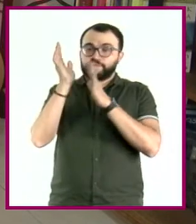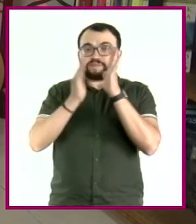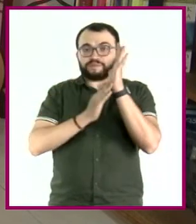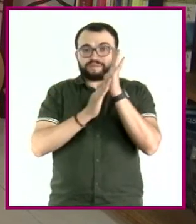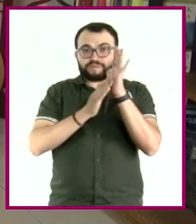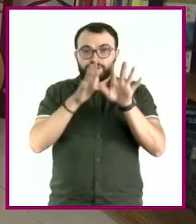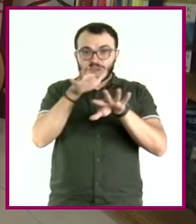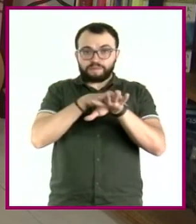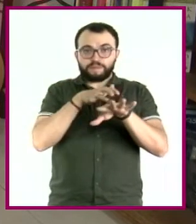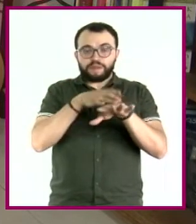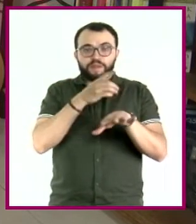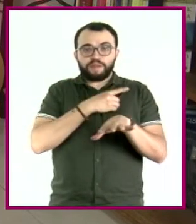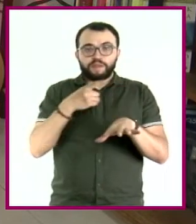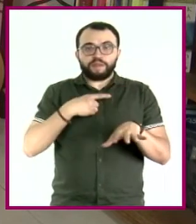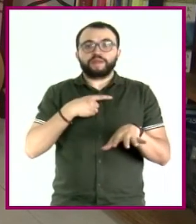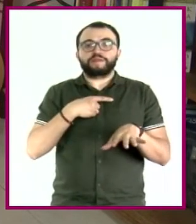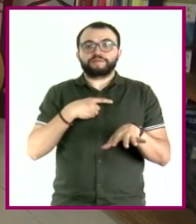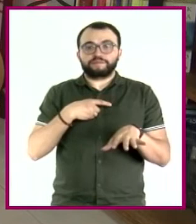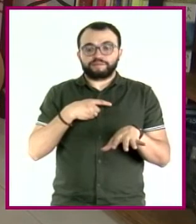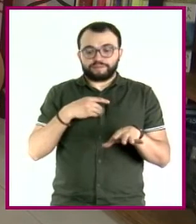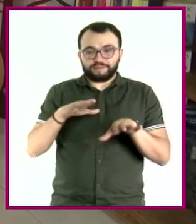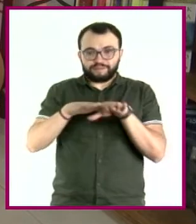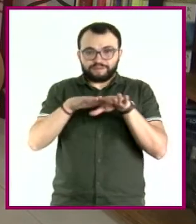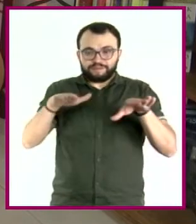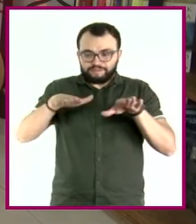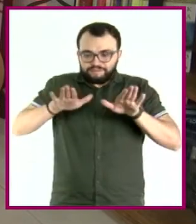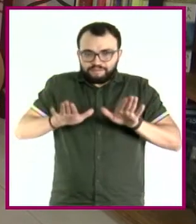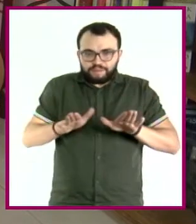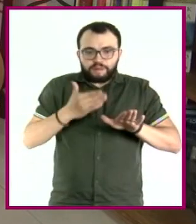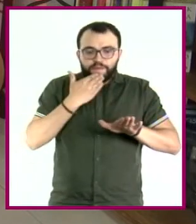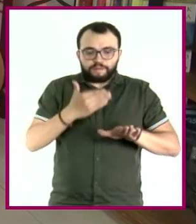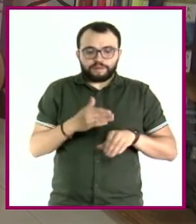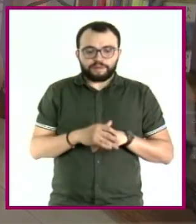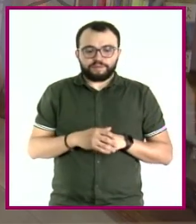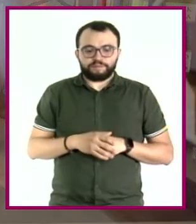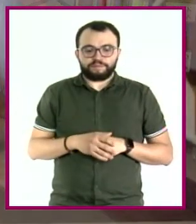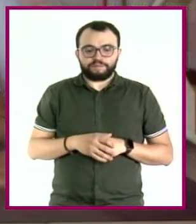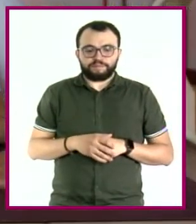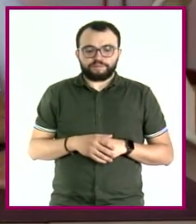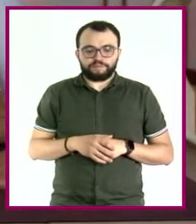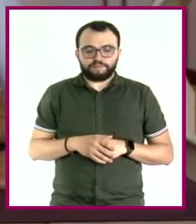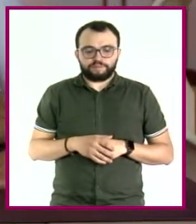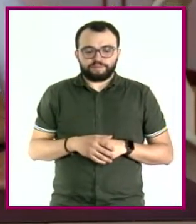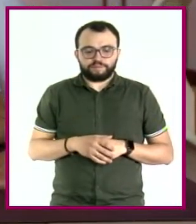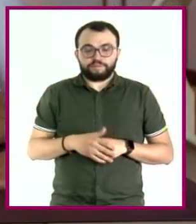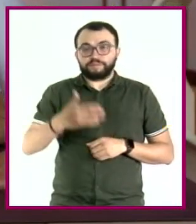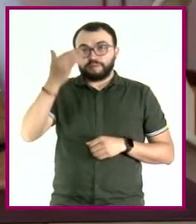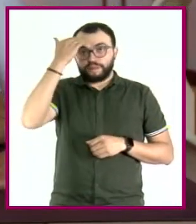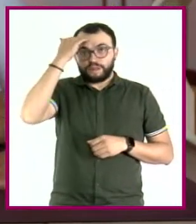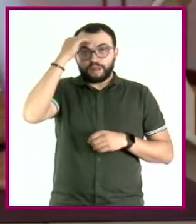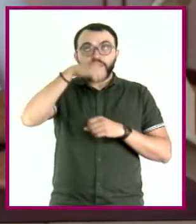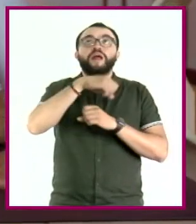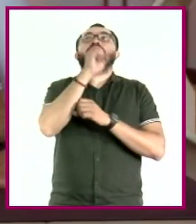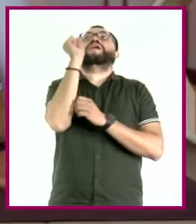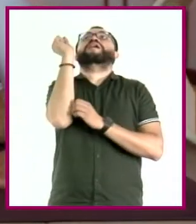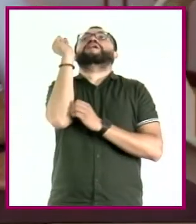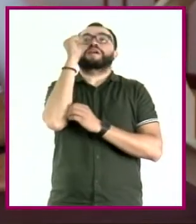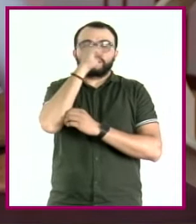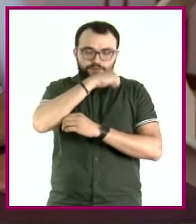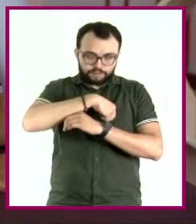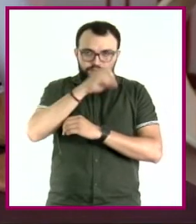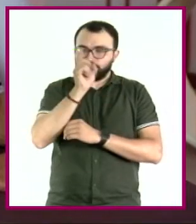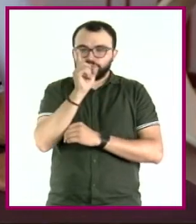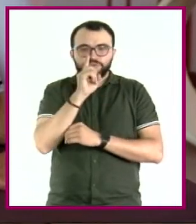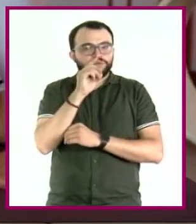Vas a llevar el ombligo a la columna, respirando. Tu cabeza no debe de salir y tampoco debe de quedar muy